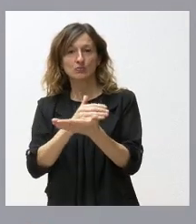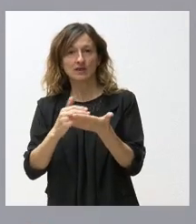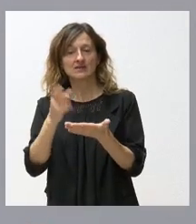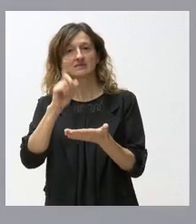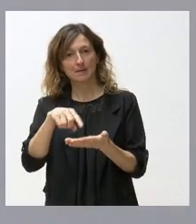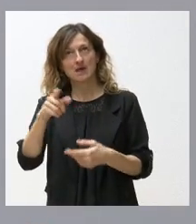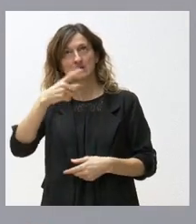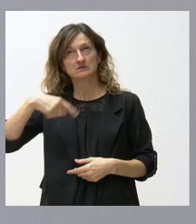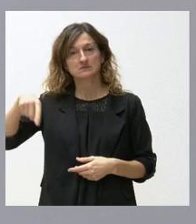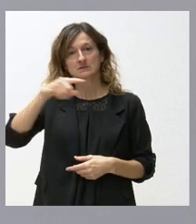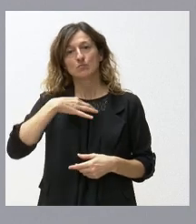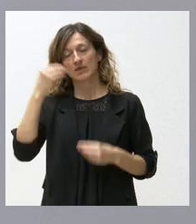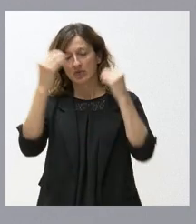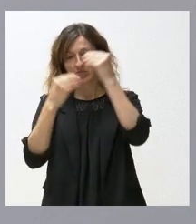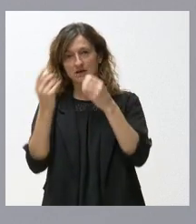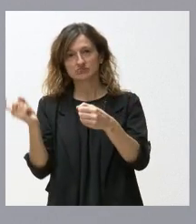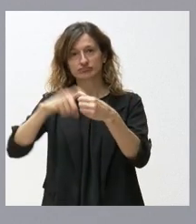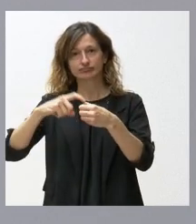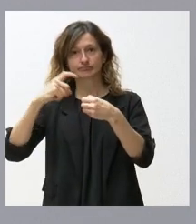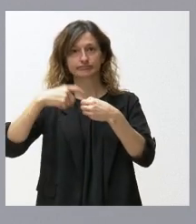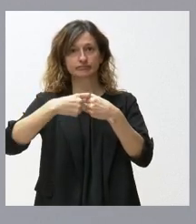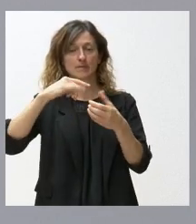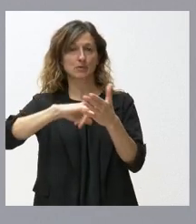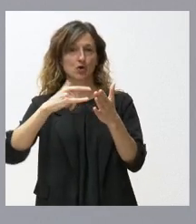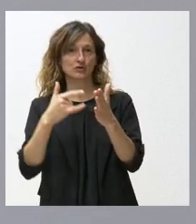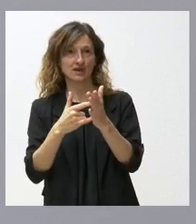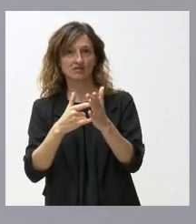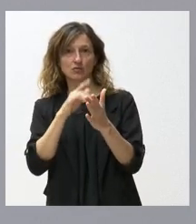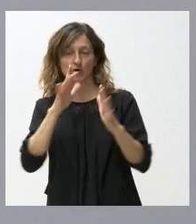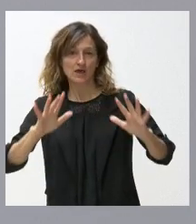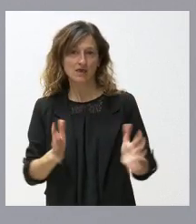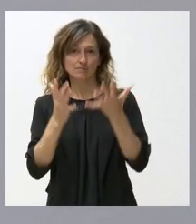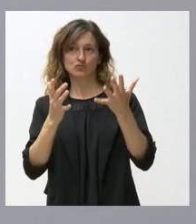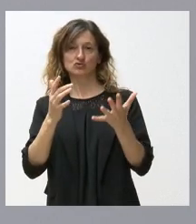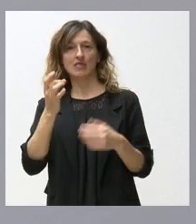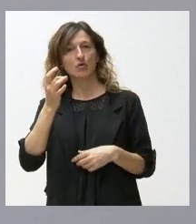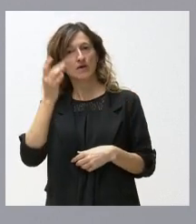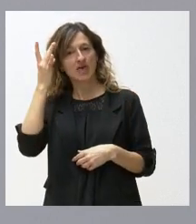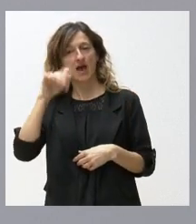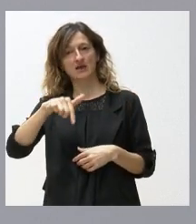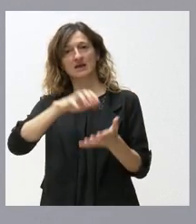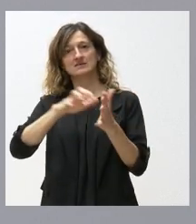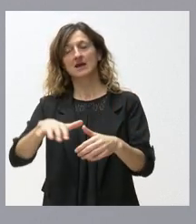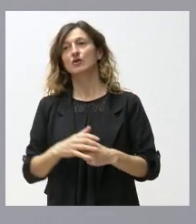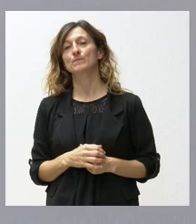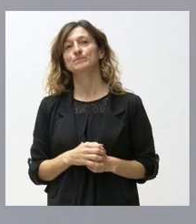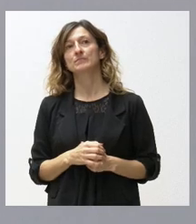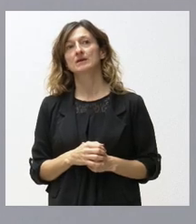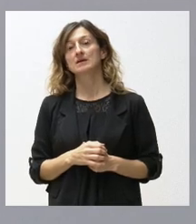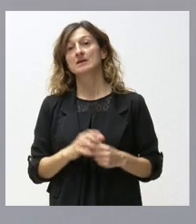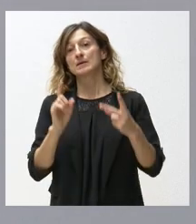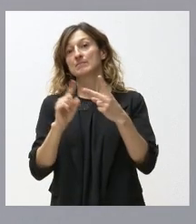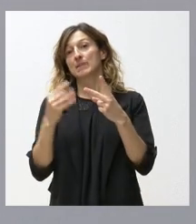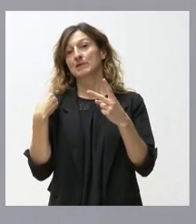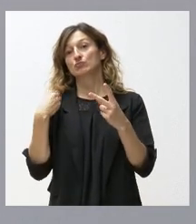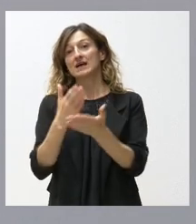podrán plantear sumarse a este proyecto que hemos impulsado e iniciado desde Castilla y León. Pregunta por el SERLA. Efectivamente,